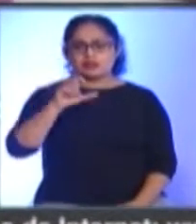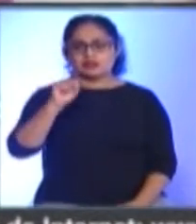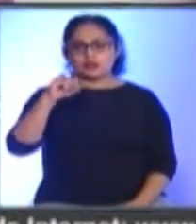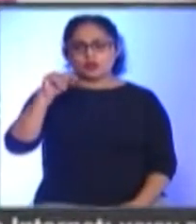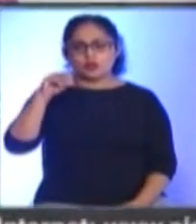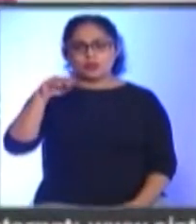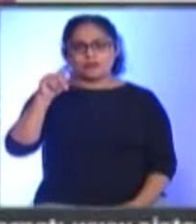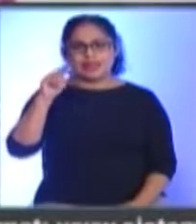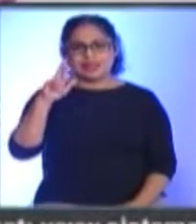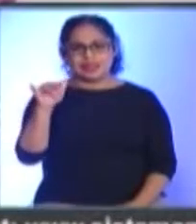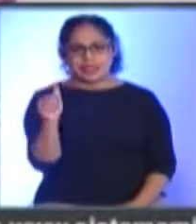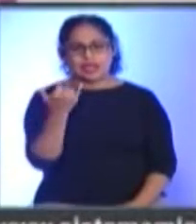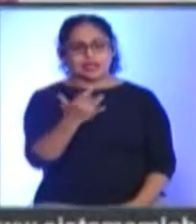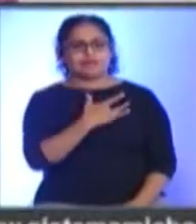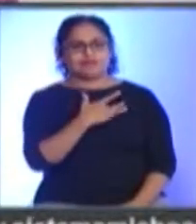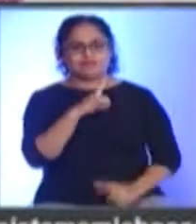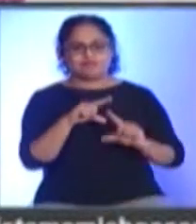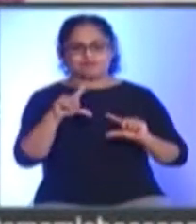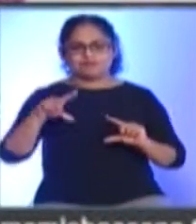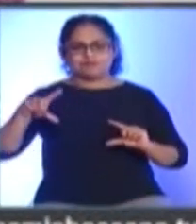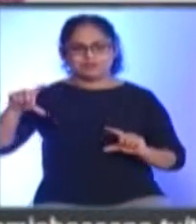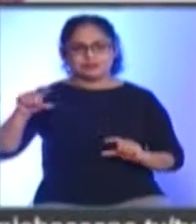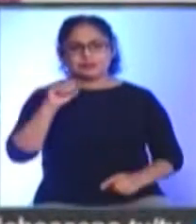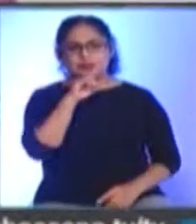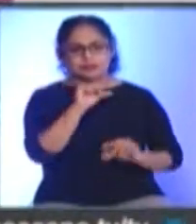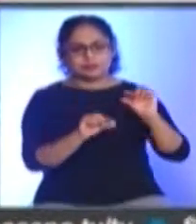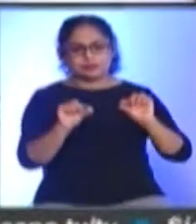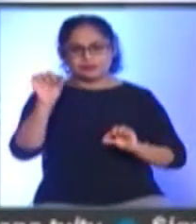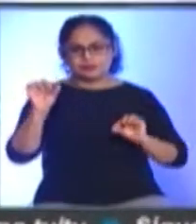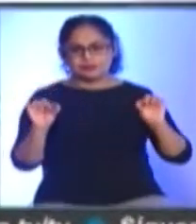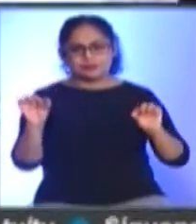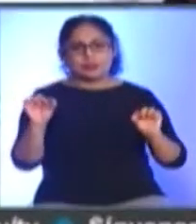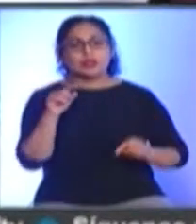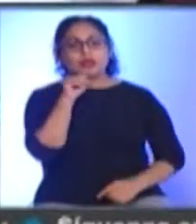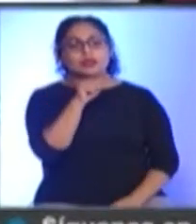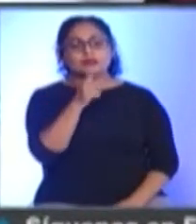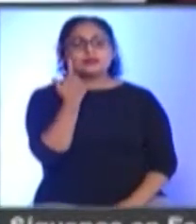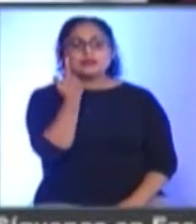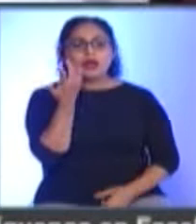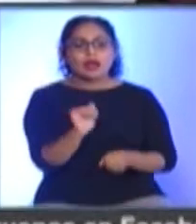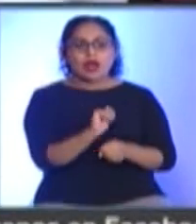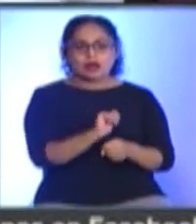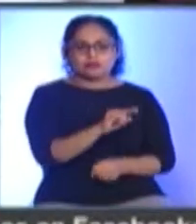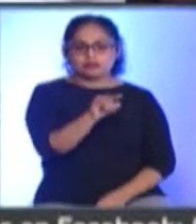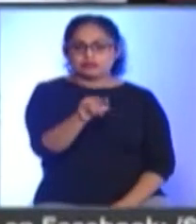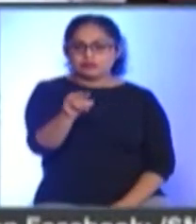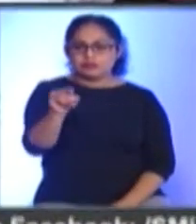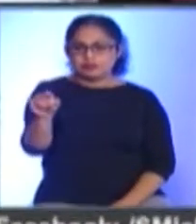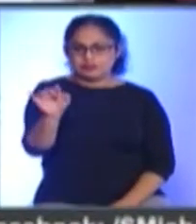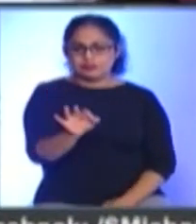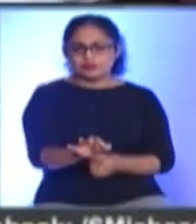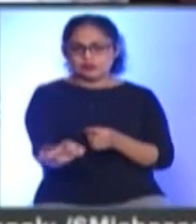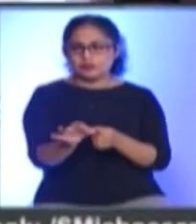electrocardiogramas a pacientes hipertensos y diabéticos Principalmente la intención de traer el convoy de la salud a municipios Es